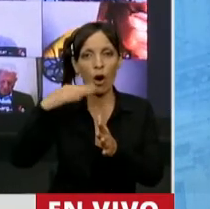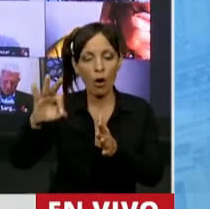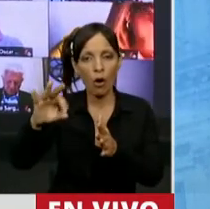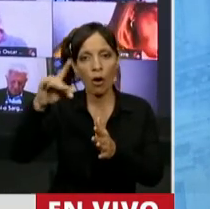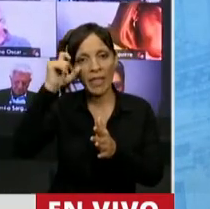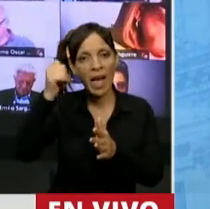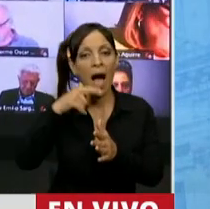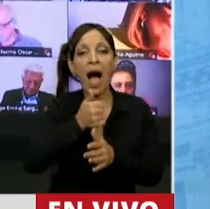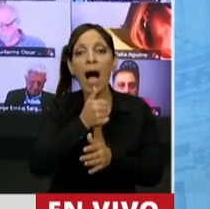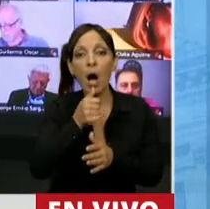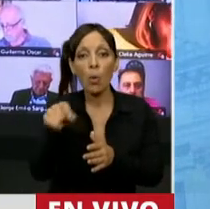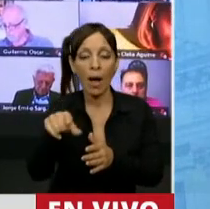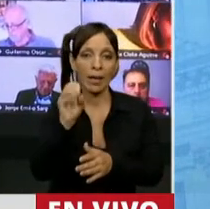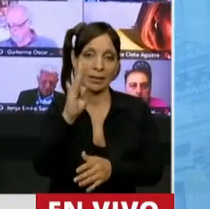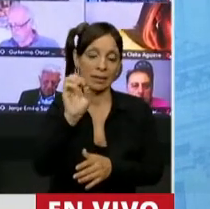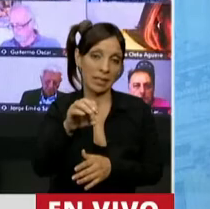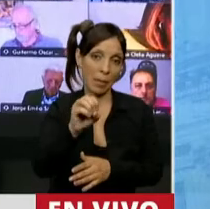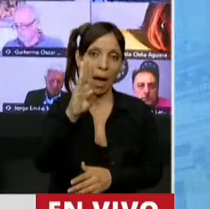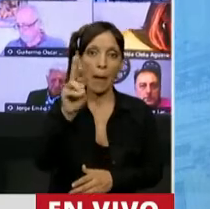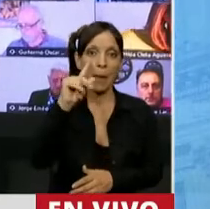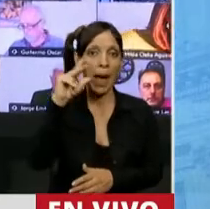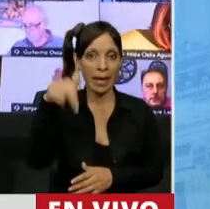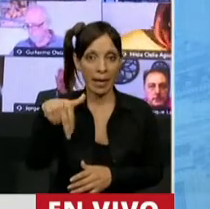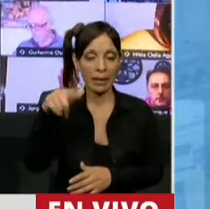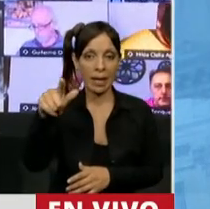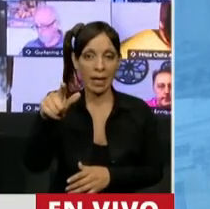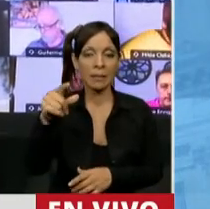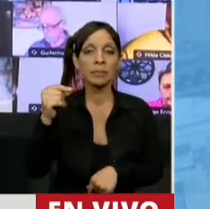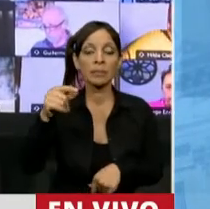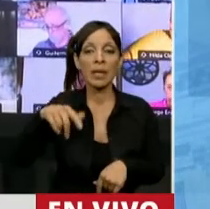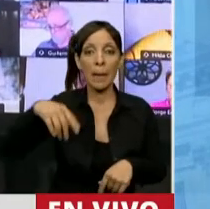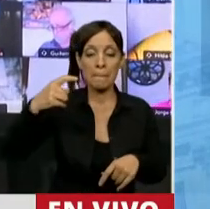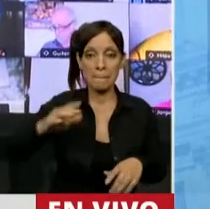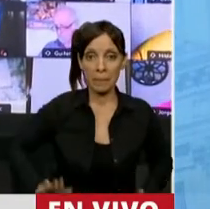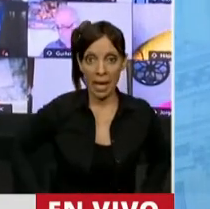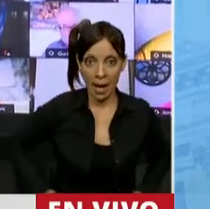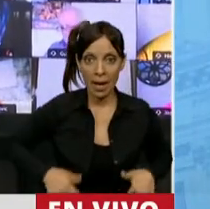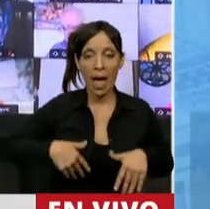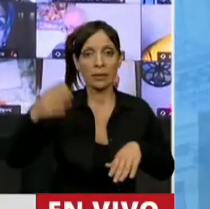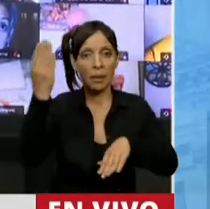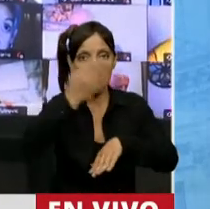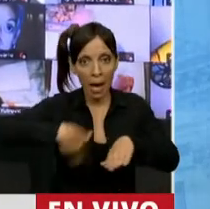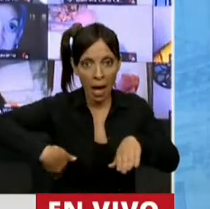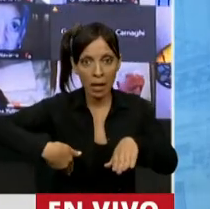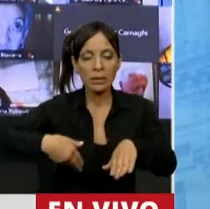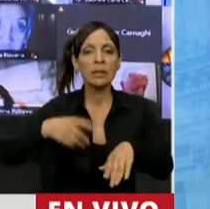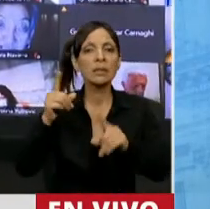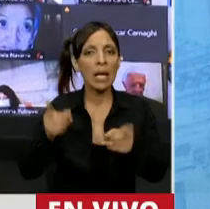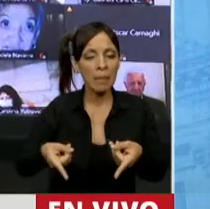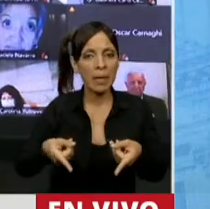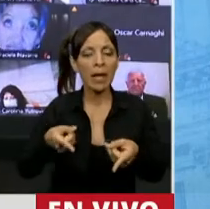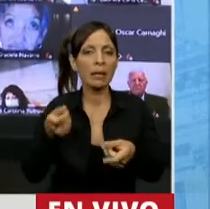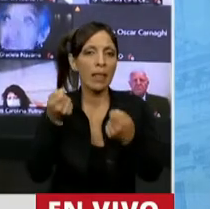Brian Mendoza, que sufrió la amputación de su miembro inferior de su pierna, que sufrió la medicación